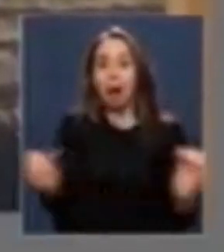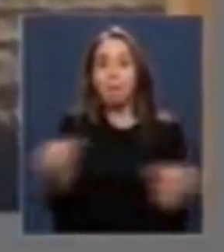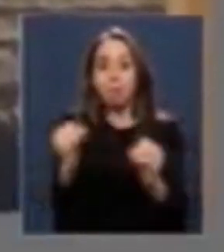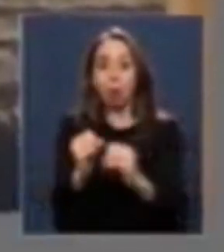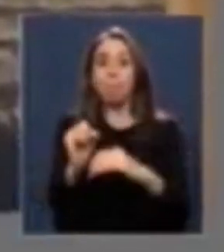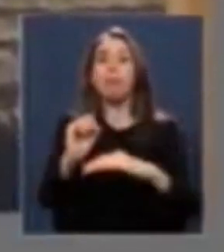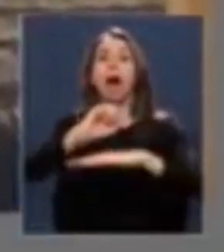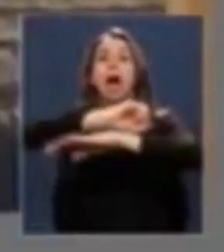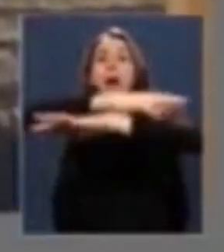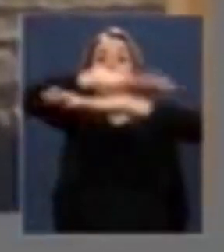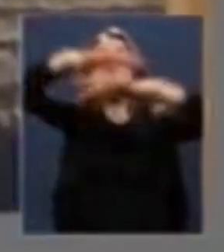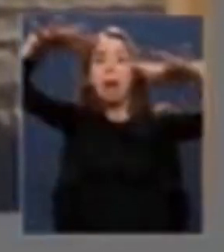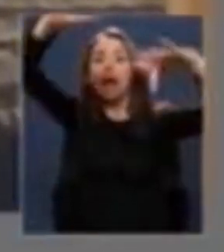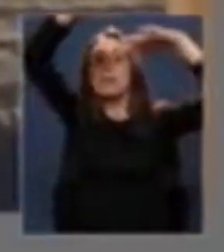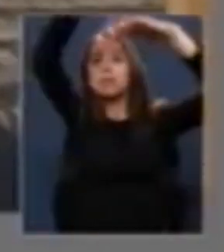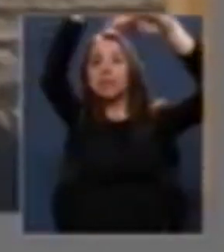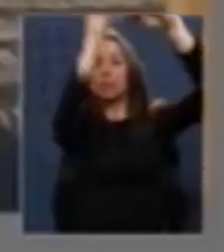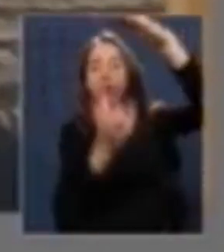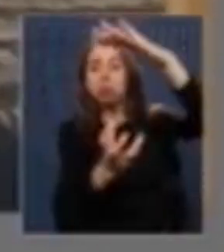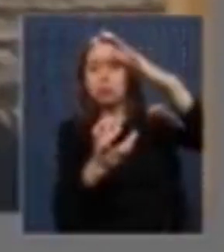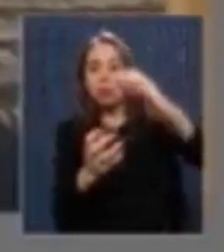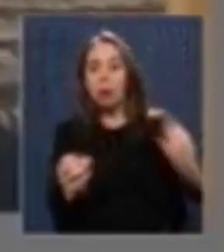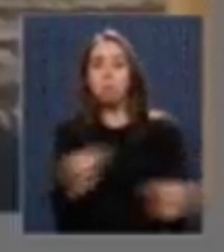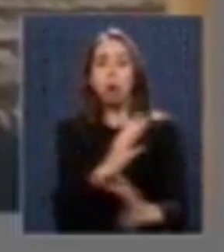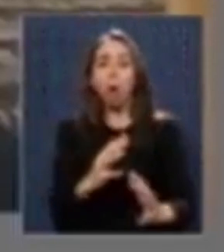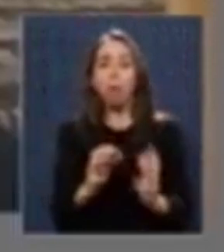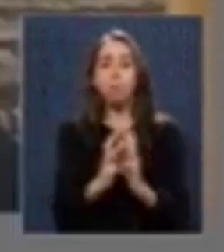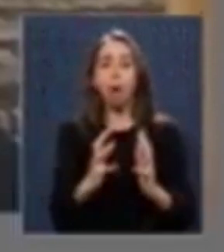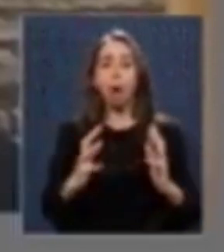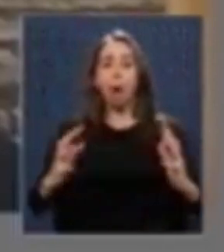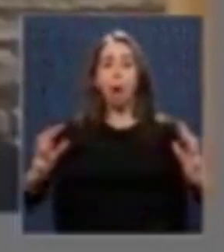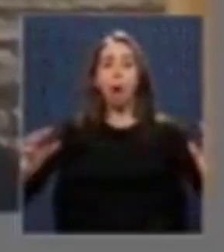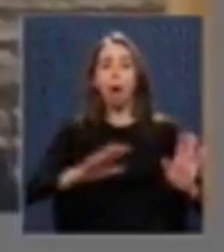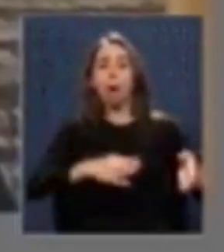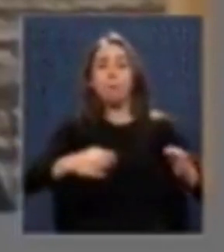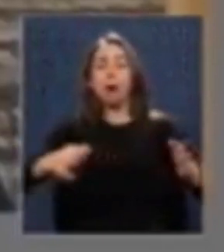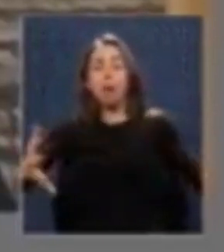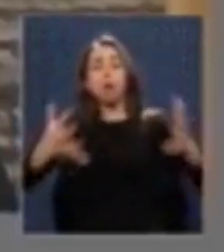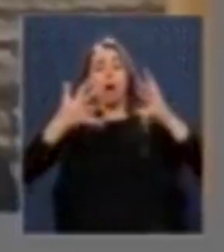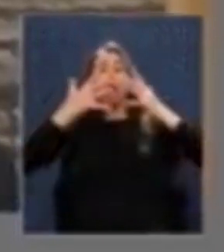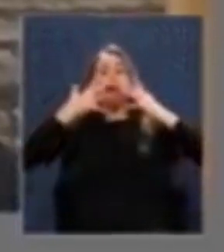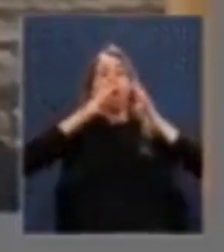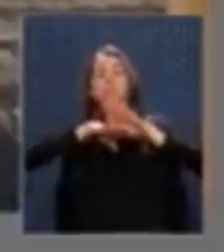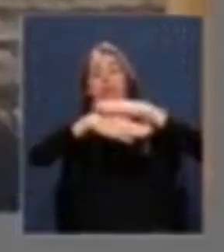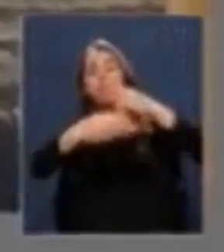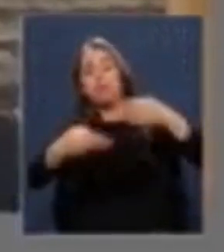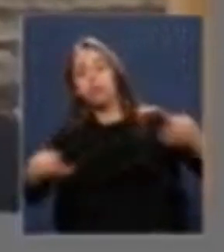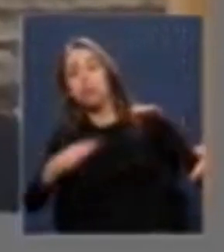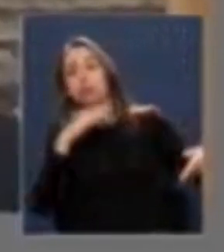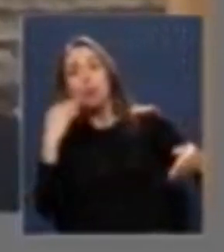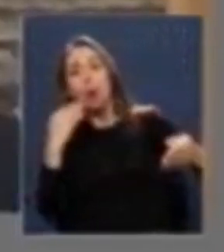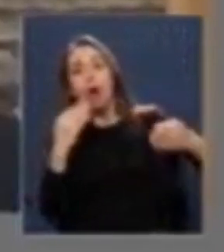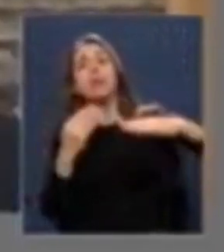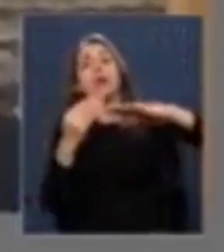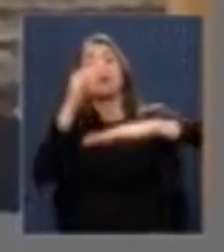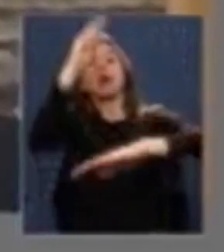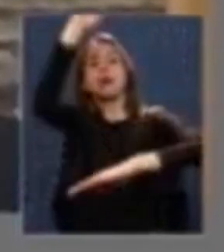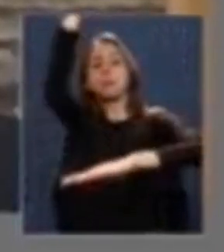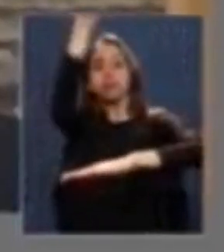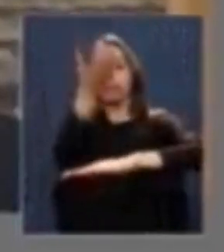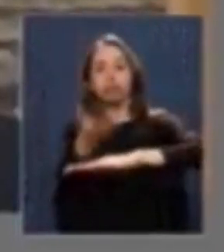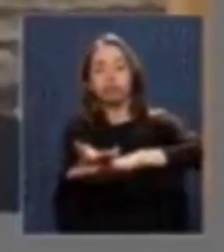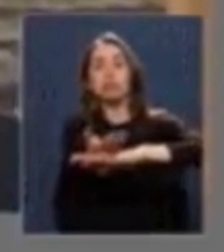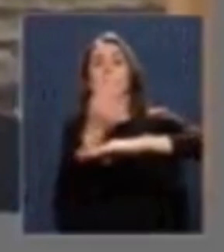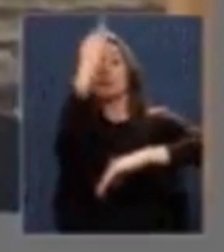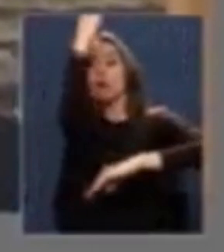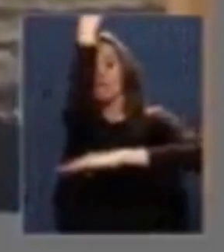recogidos en la superficie y colectados del fondo por los buzos. Estas explosiones no solo